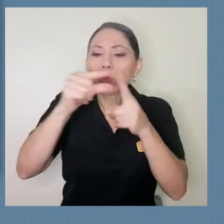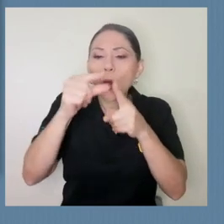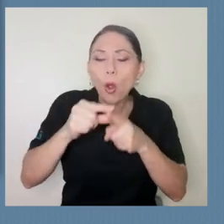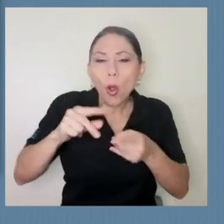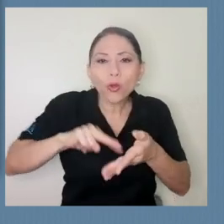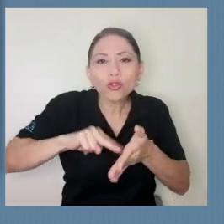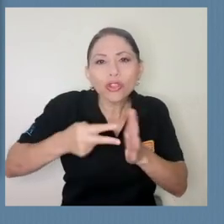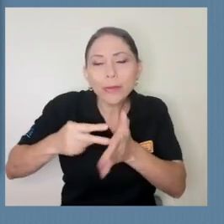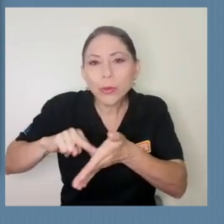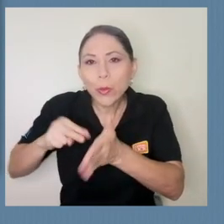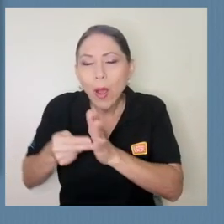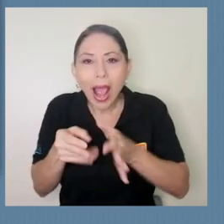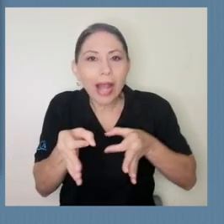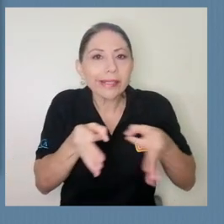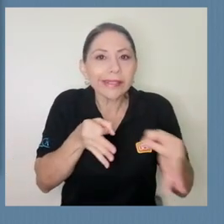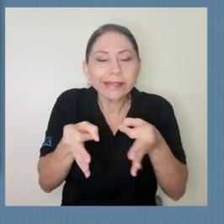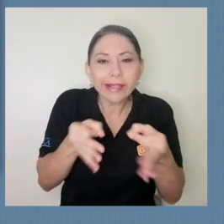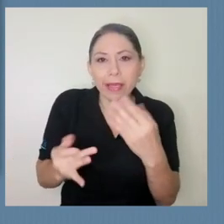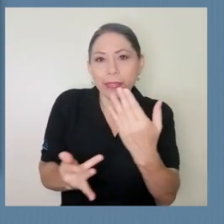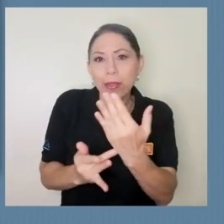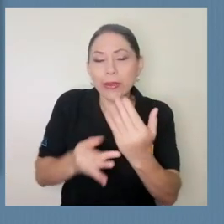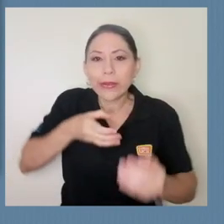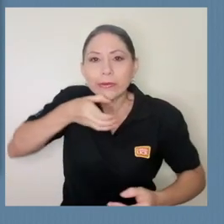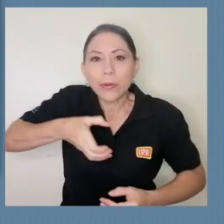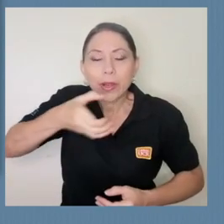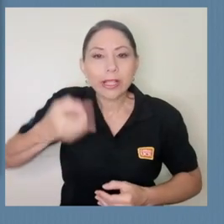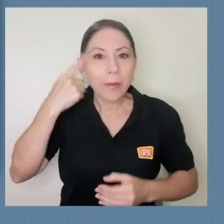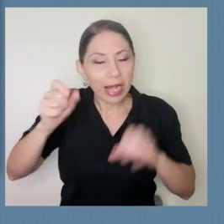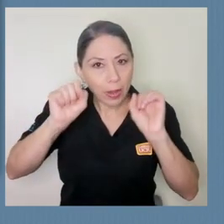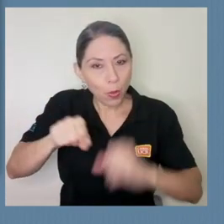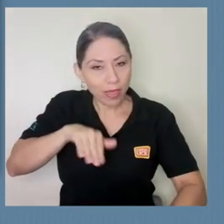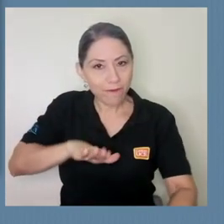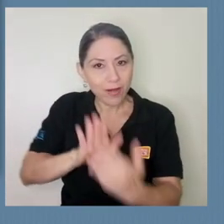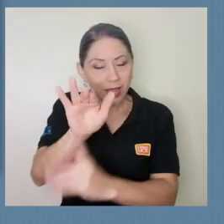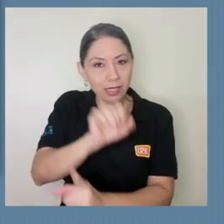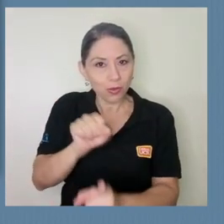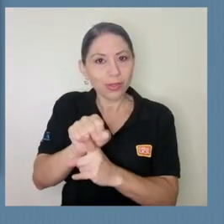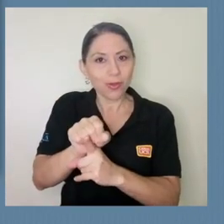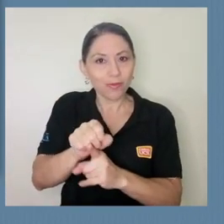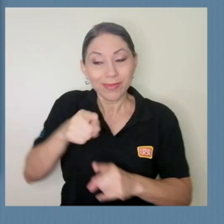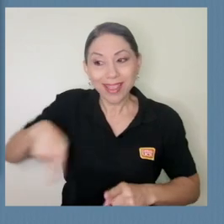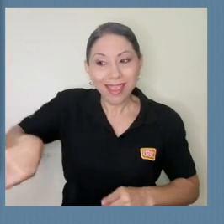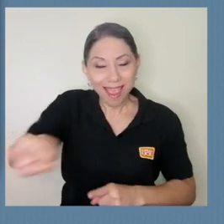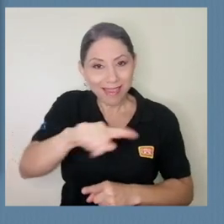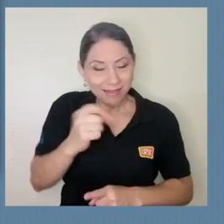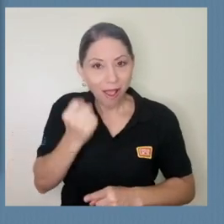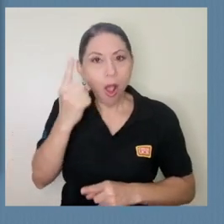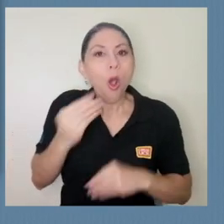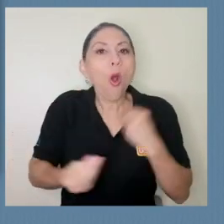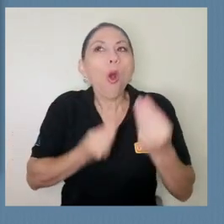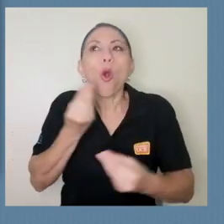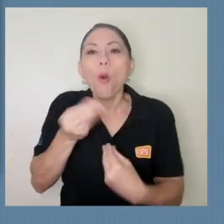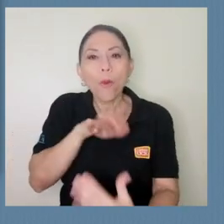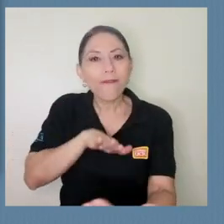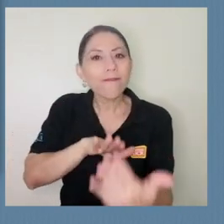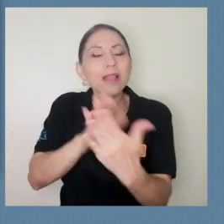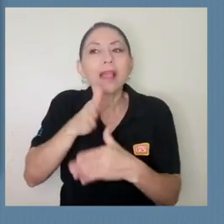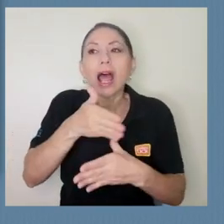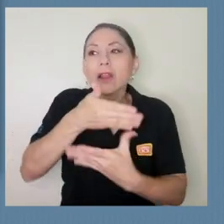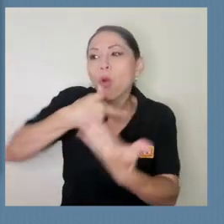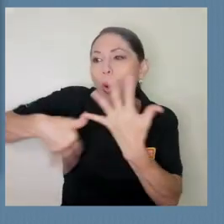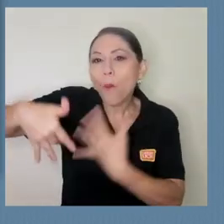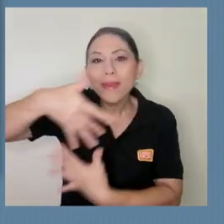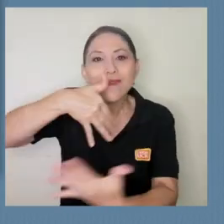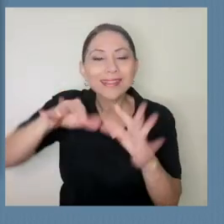técnicas o de recomendaciones que le ayudaran a enfrentar esta situación que estuvieran orientadas a cómo enfrentar la convivencia familiar en